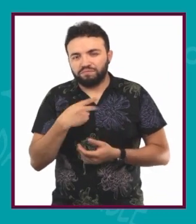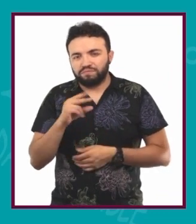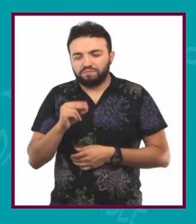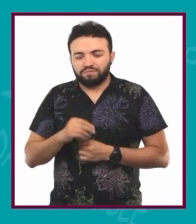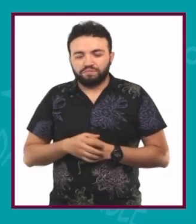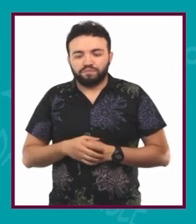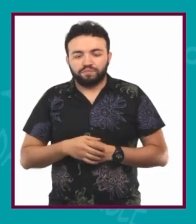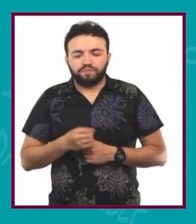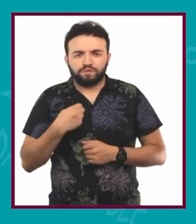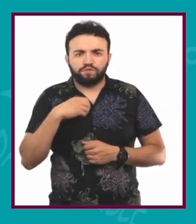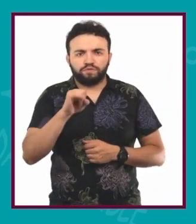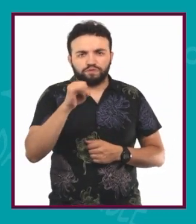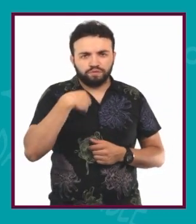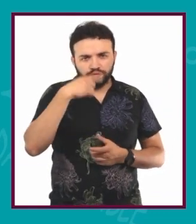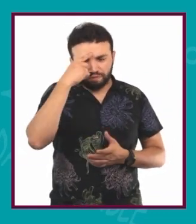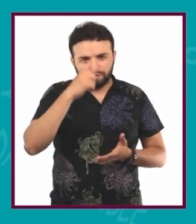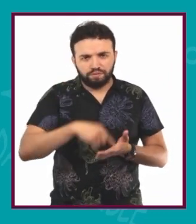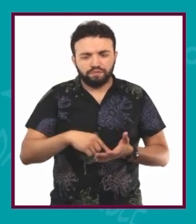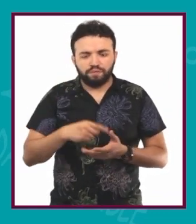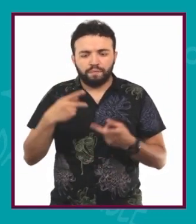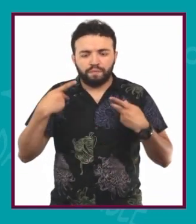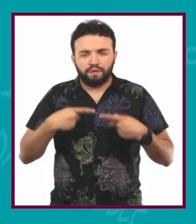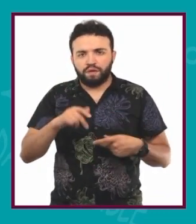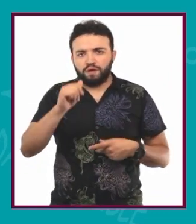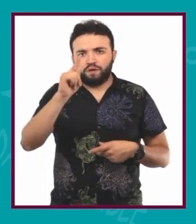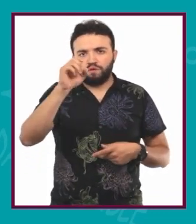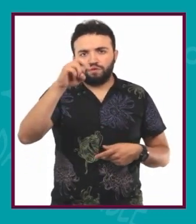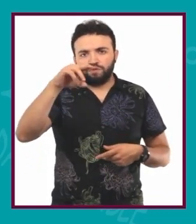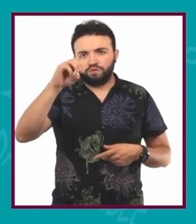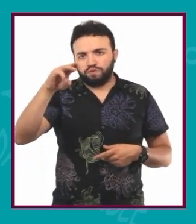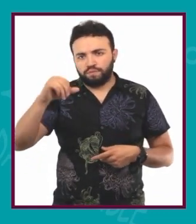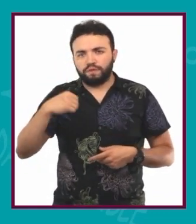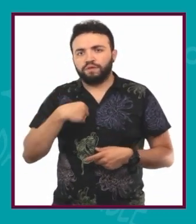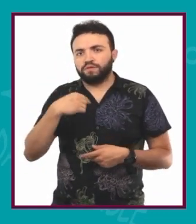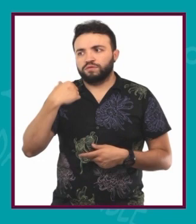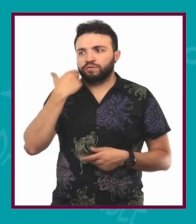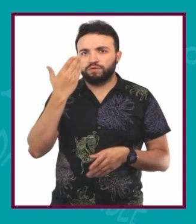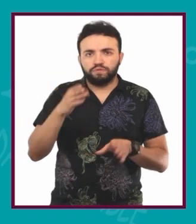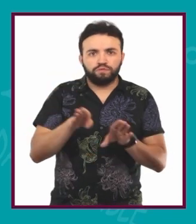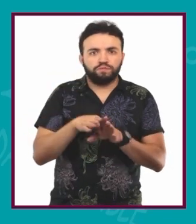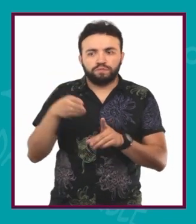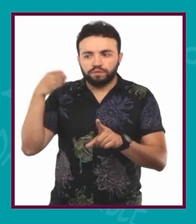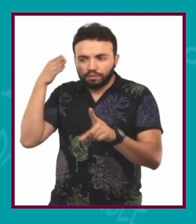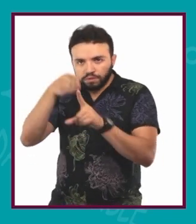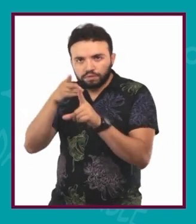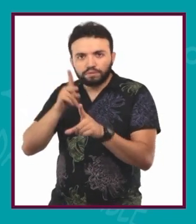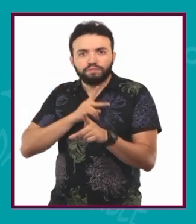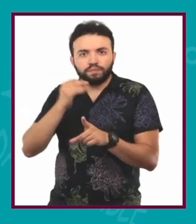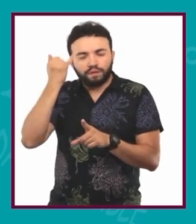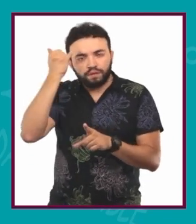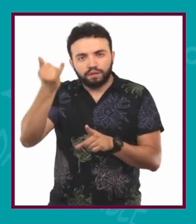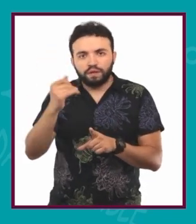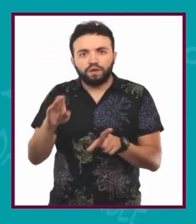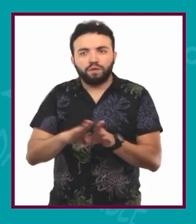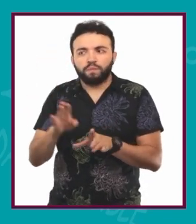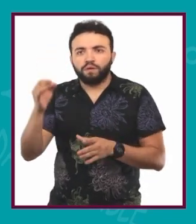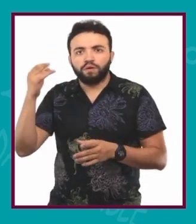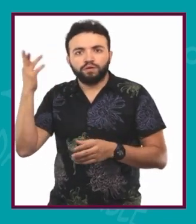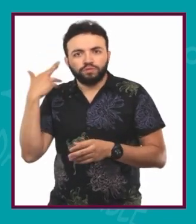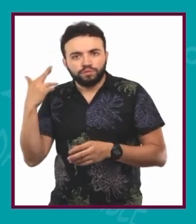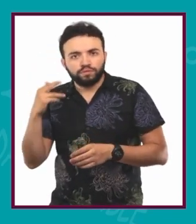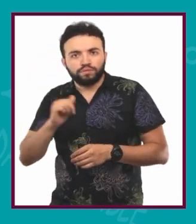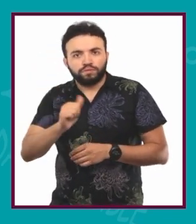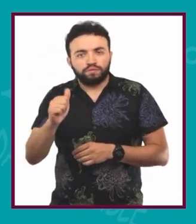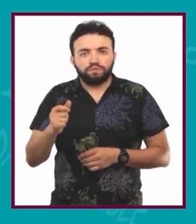considero una persona autónoma porque siempre he tratado y trato al día de hoy centrarme en mis ideas y escuchar a los demás